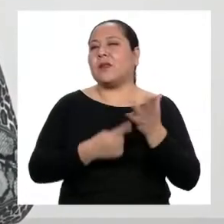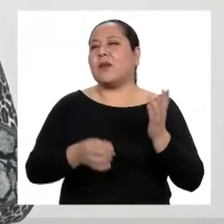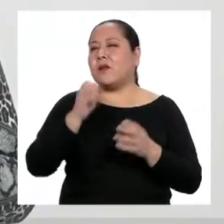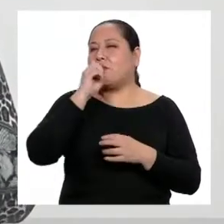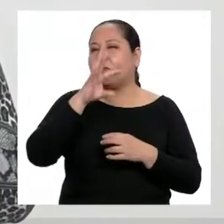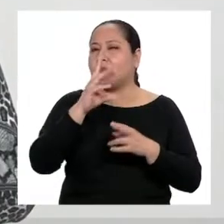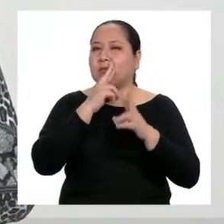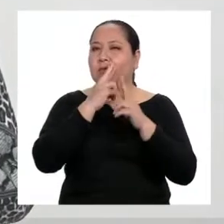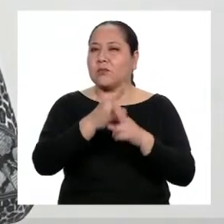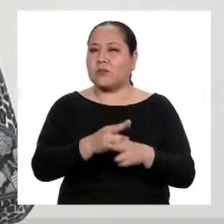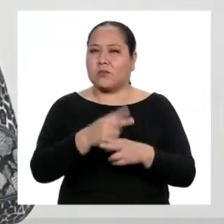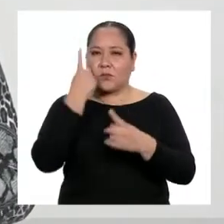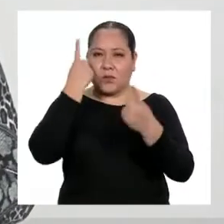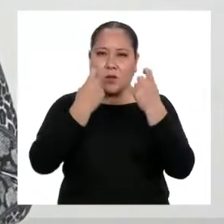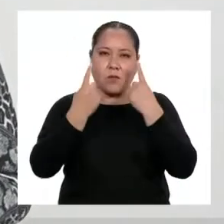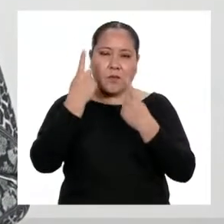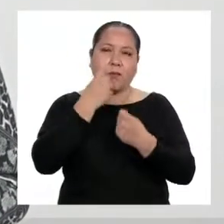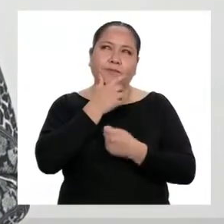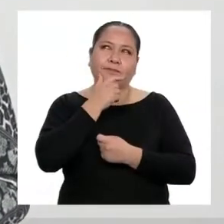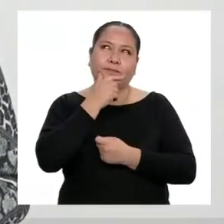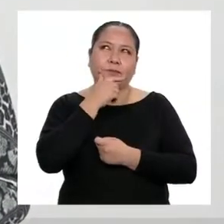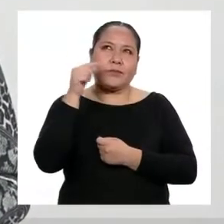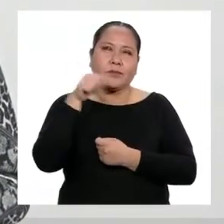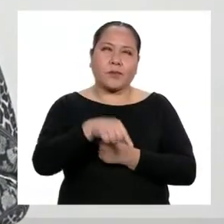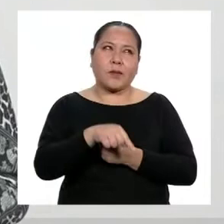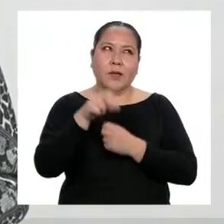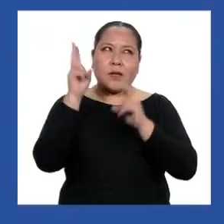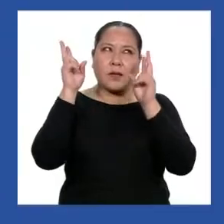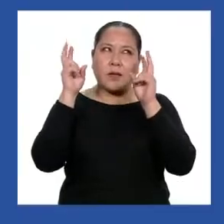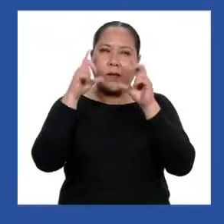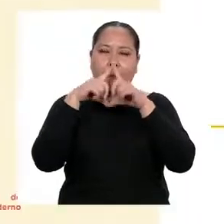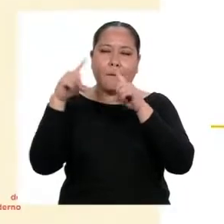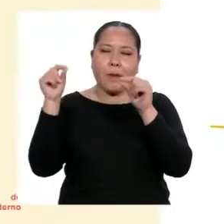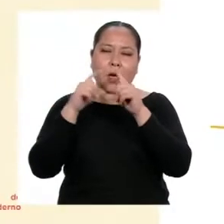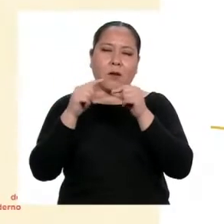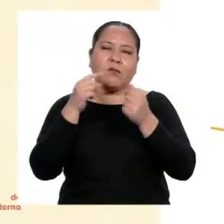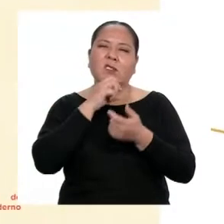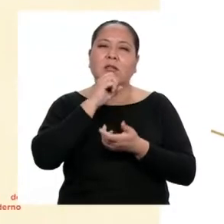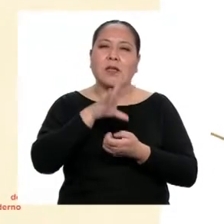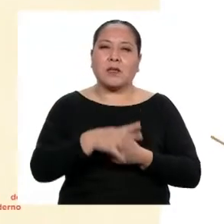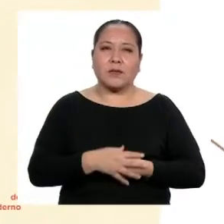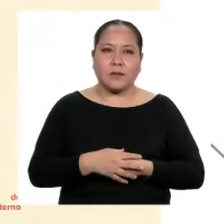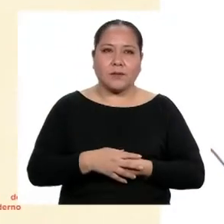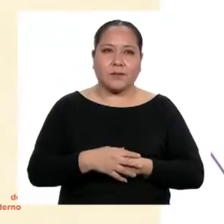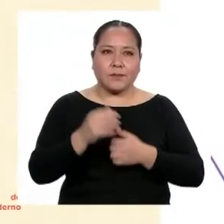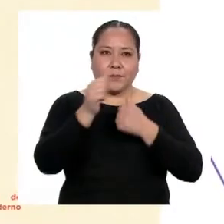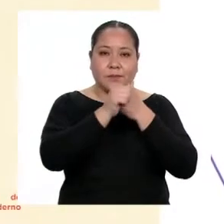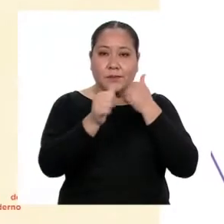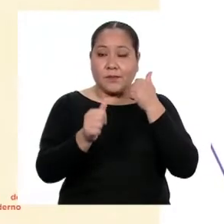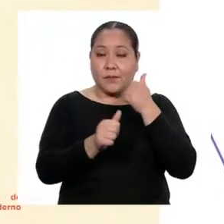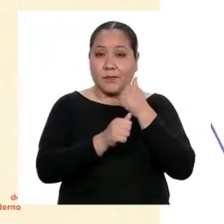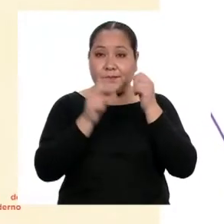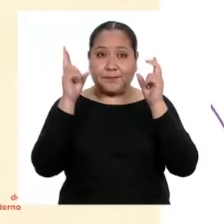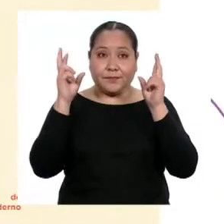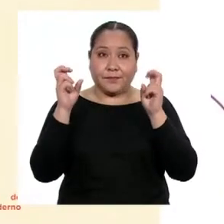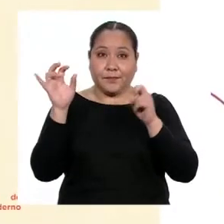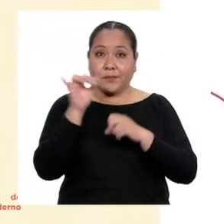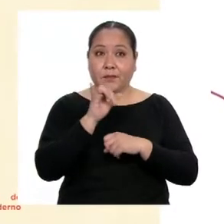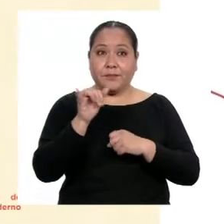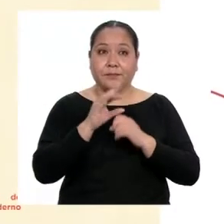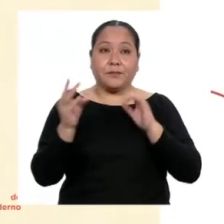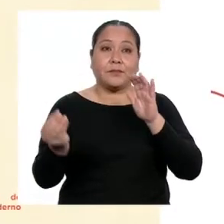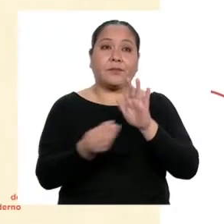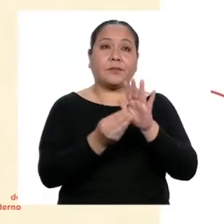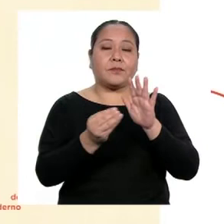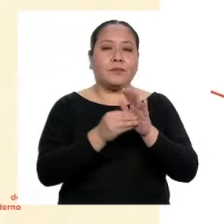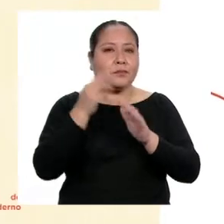responder si nos preguntamos de qué trata el párrafo? Debido a que el subtema es el mismo, añado